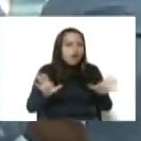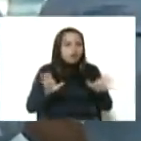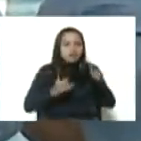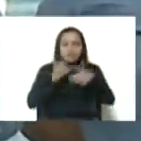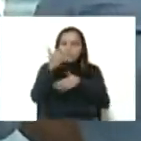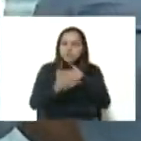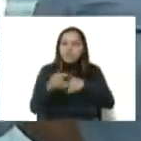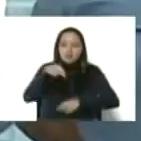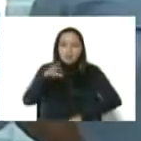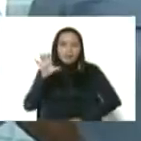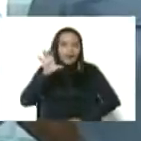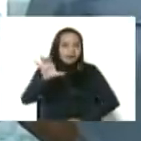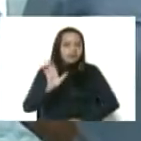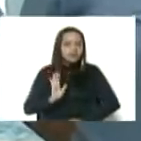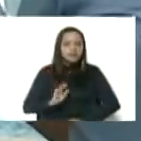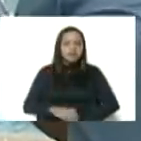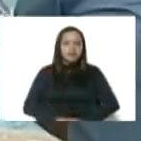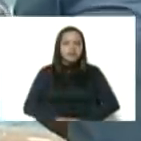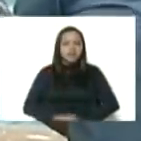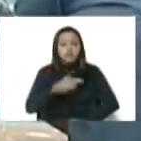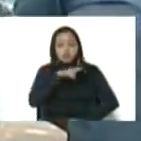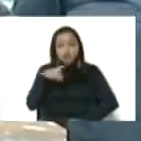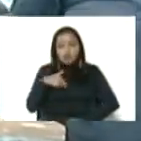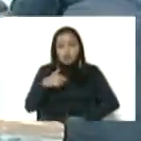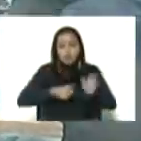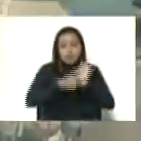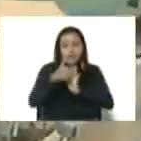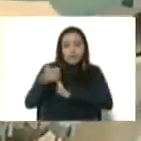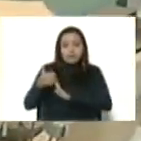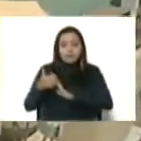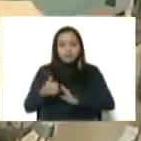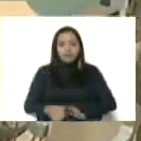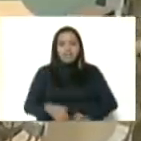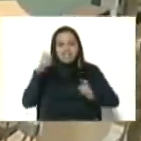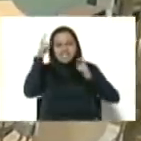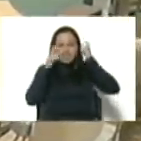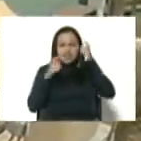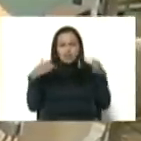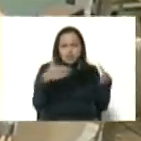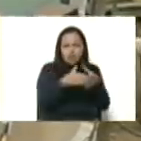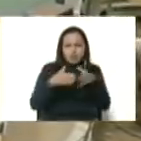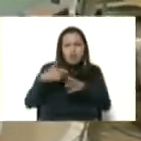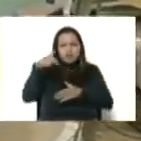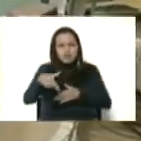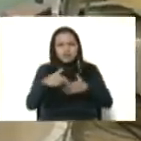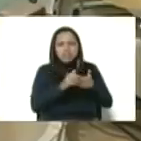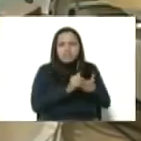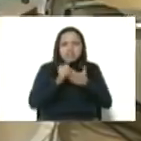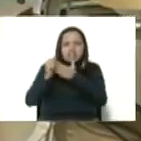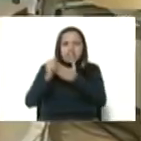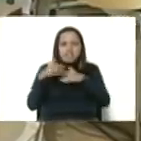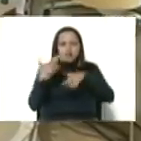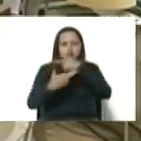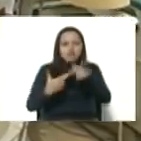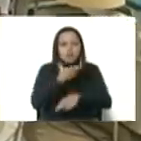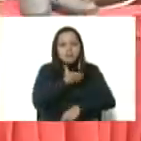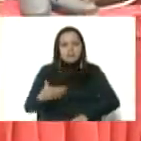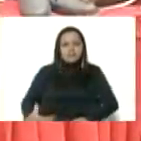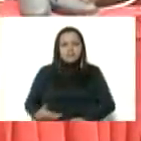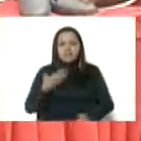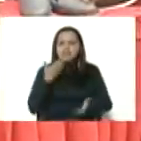proyecto en este país, sino el de nosotros, el del chavismo y el de usted que comanda esta revolución. Muchas gracias, presidente.